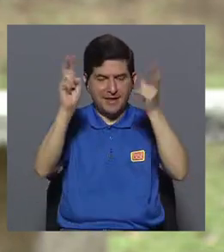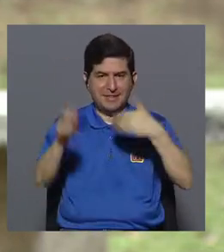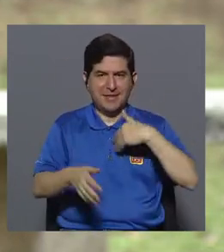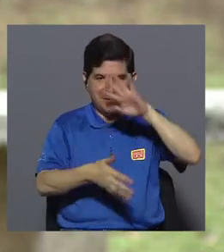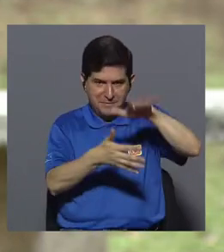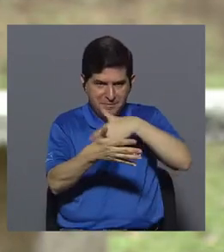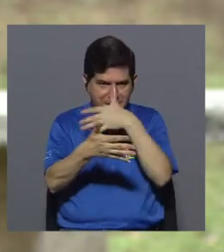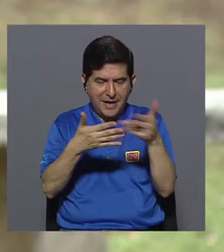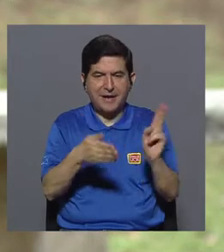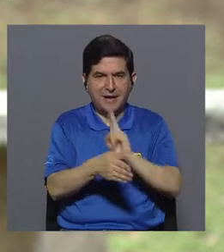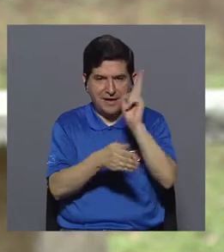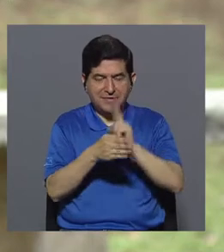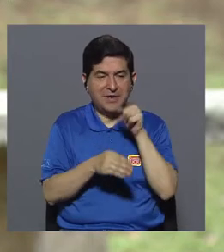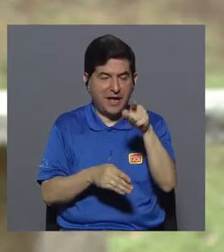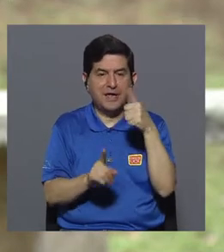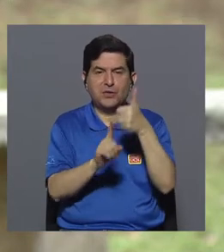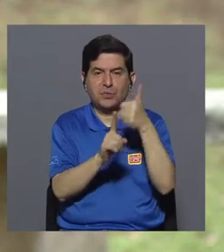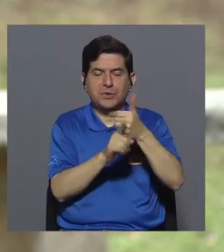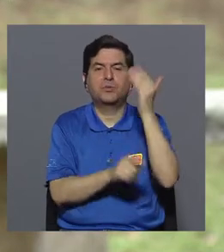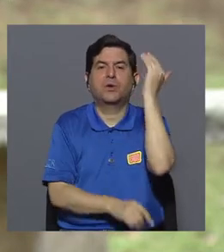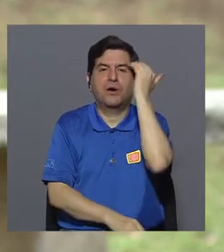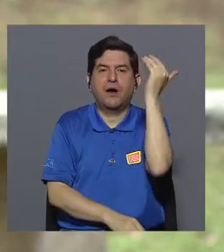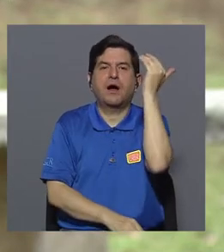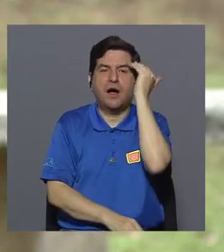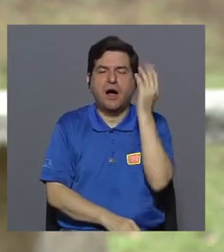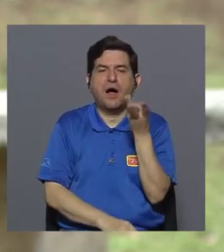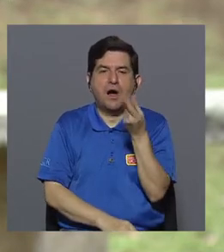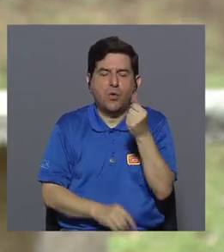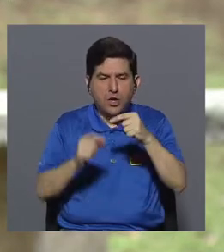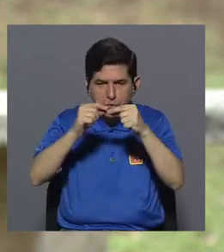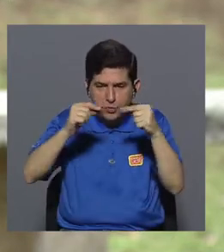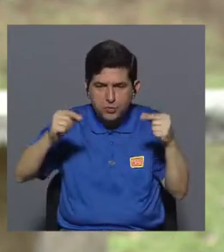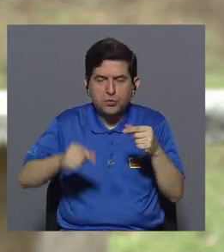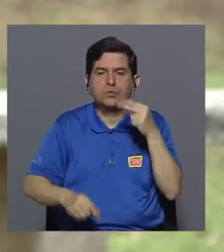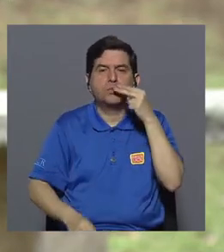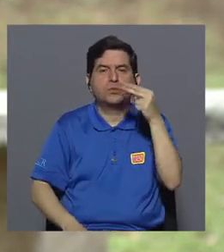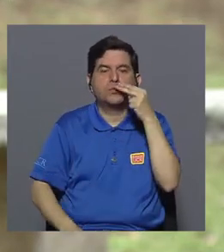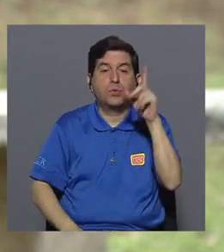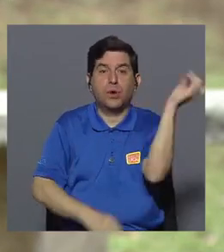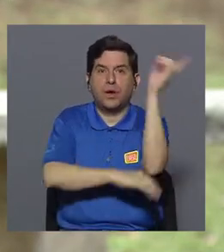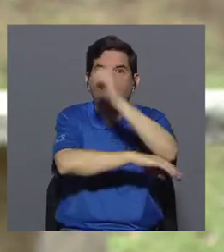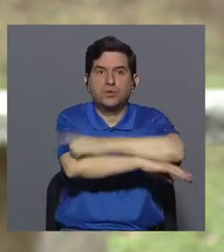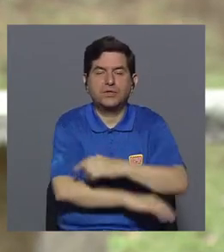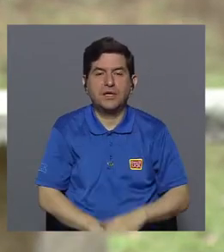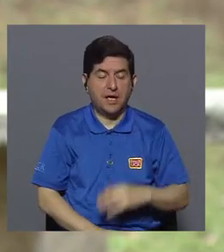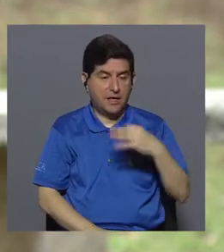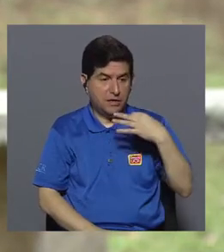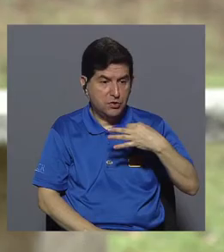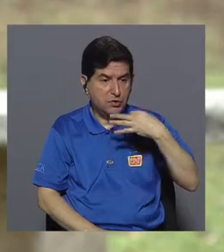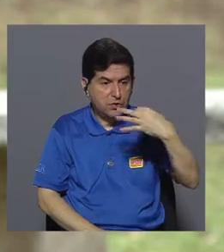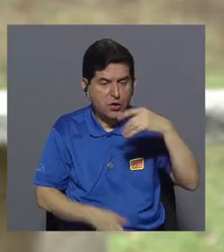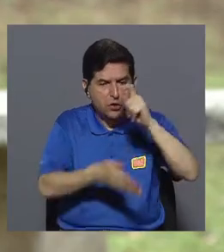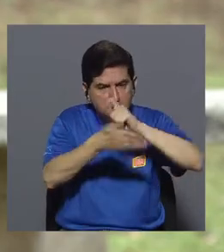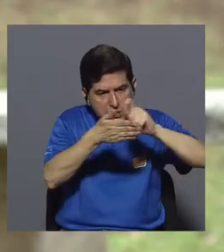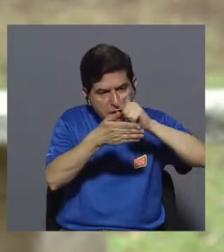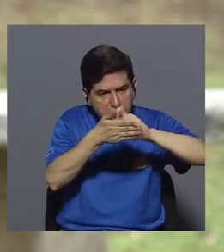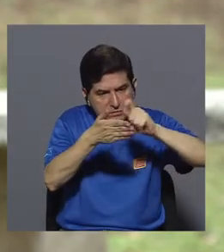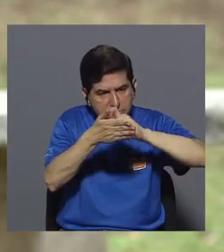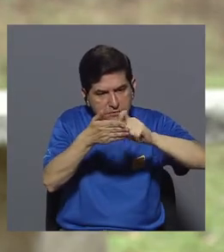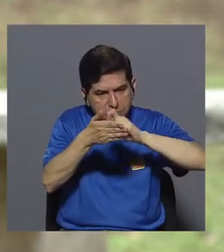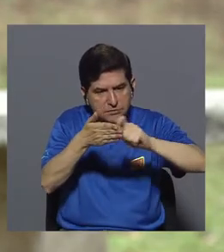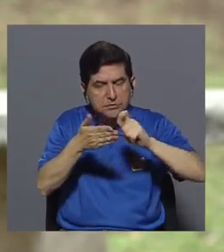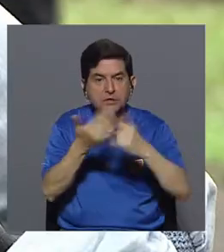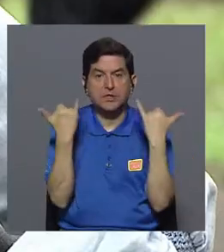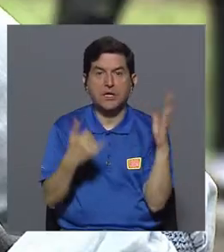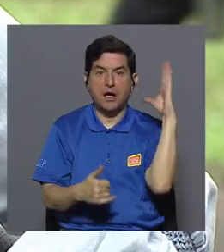tema de tener un calendario de consumo hace que ellos sean conscientes de cuántos cigarrillos están consumiendo por día porque deben ir día por día anotando